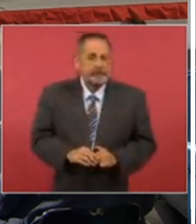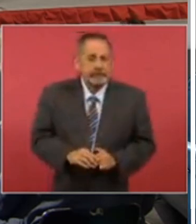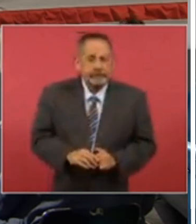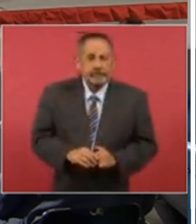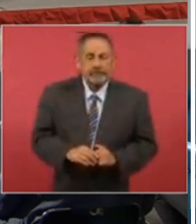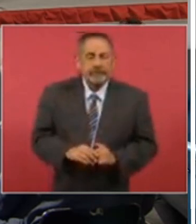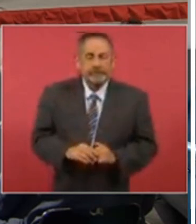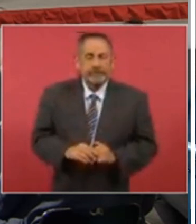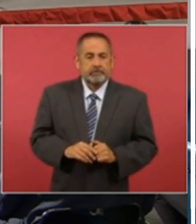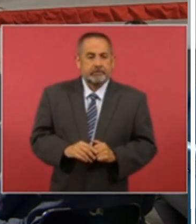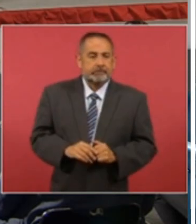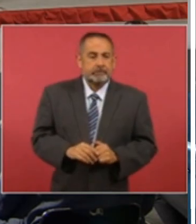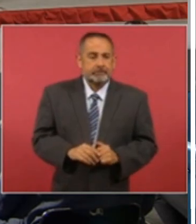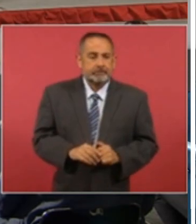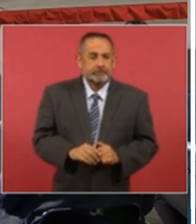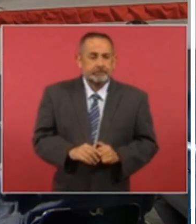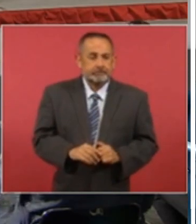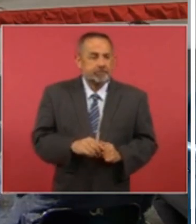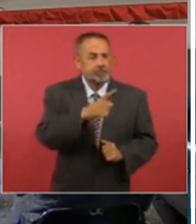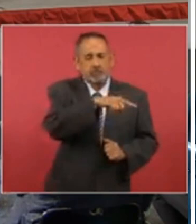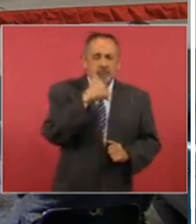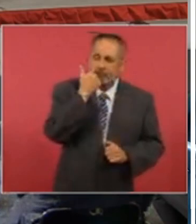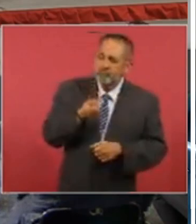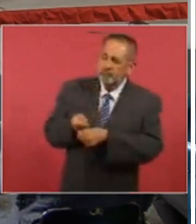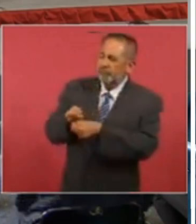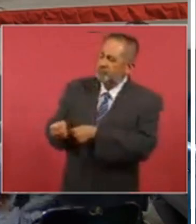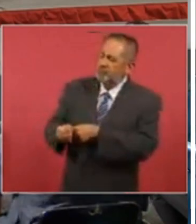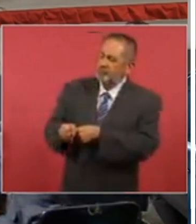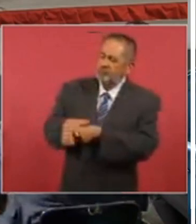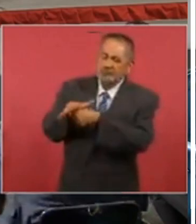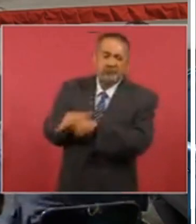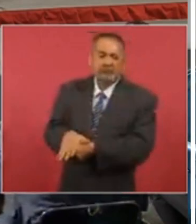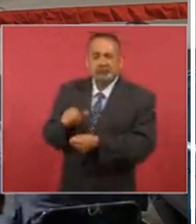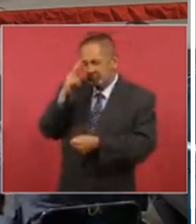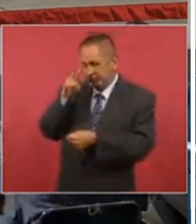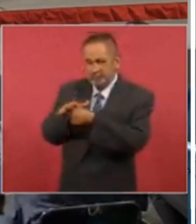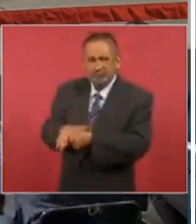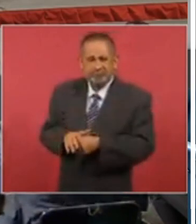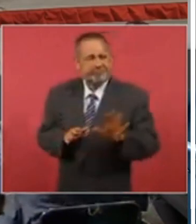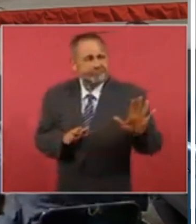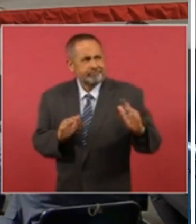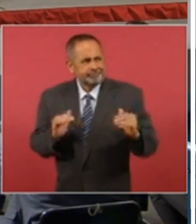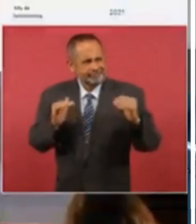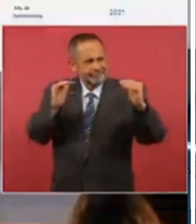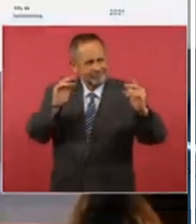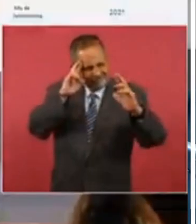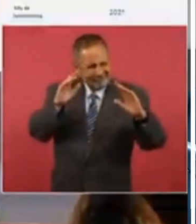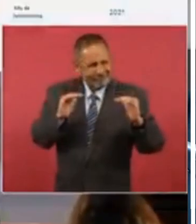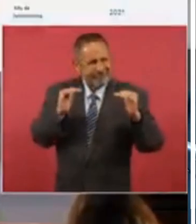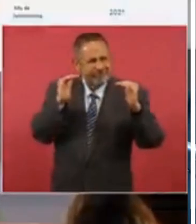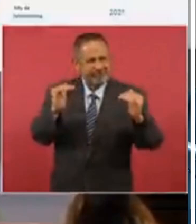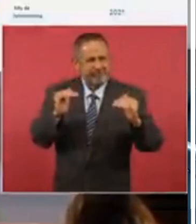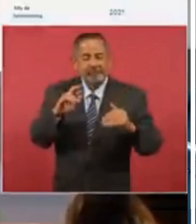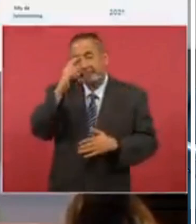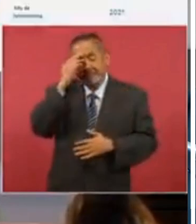traen la idea de meter una iniciativa en su congreso para que tropas de Estados Unidos se invadan por la